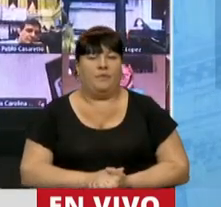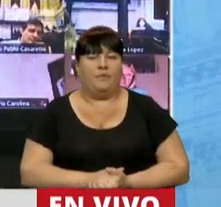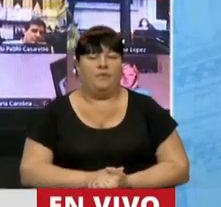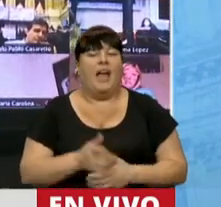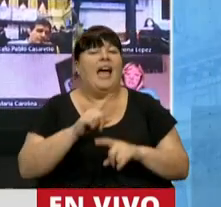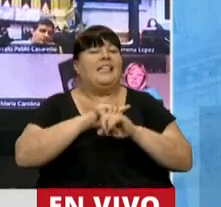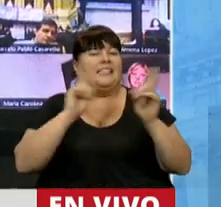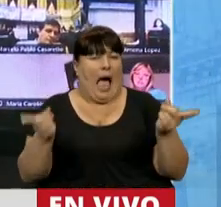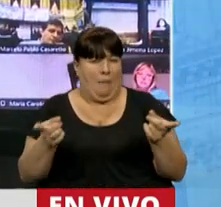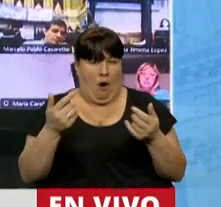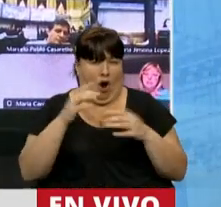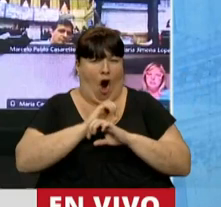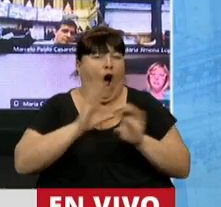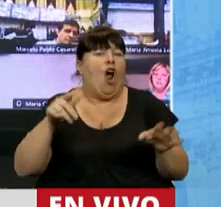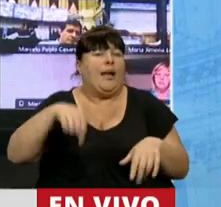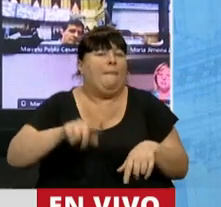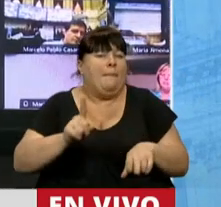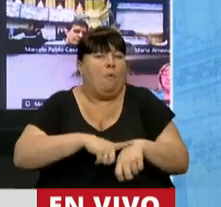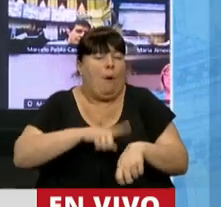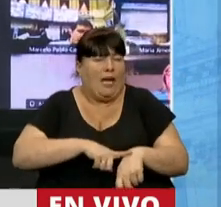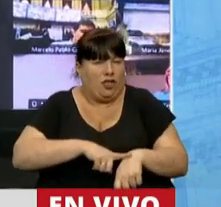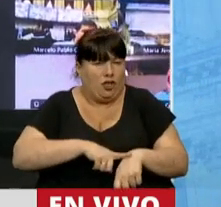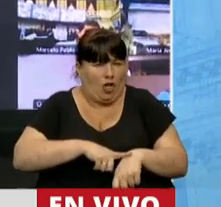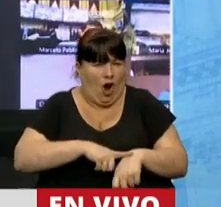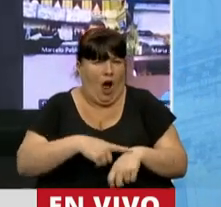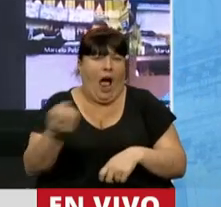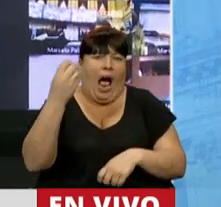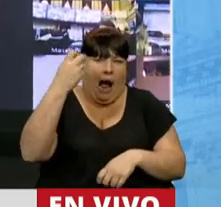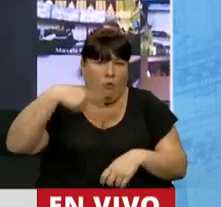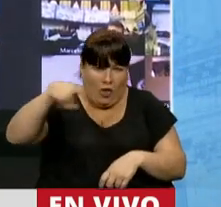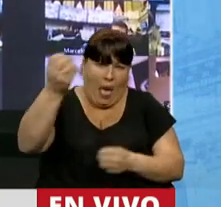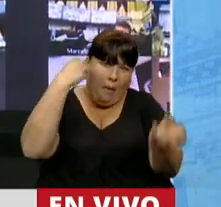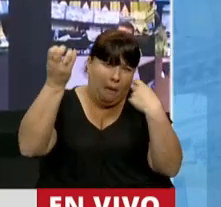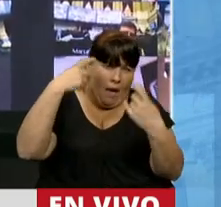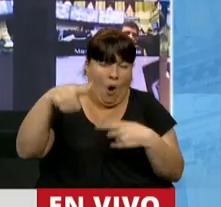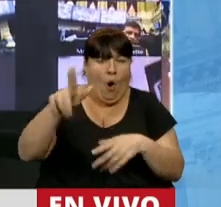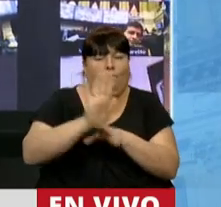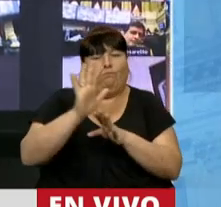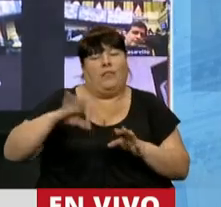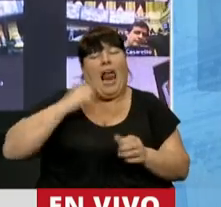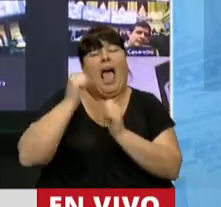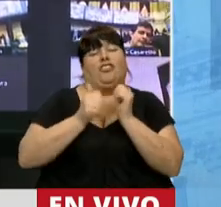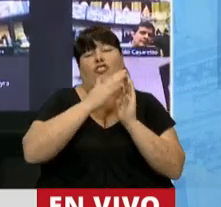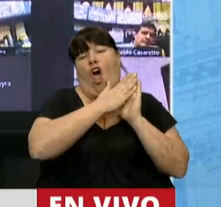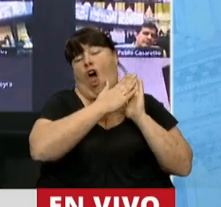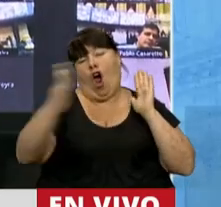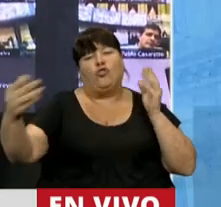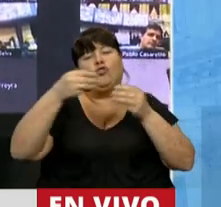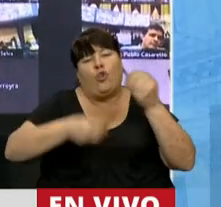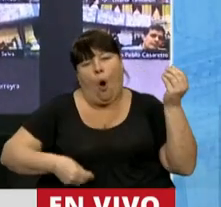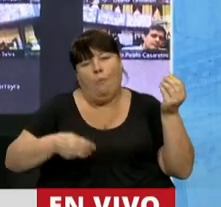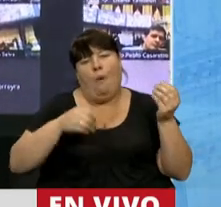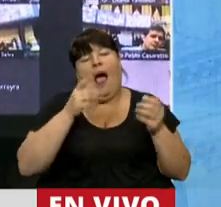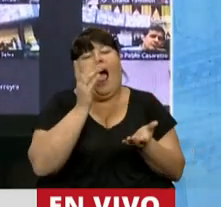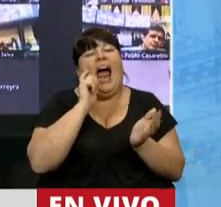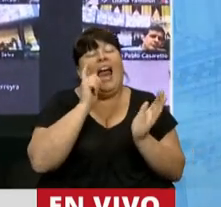ni de lo obsceno que significa en este momento que nos maltraten ustedes que han dado clase a lo largo de la historia de vulnerar